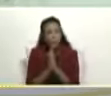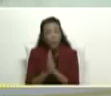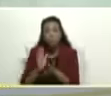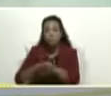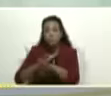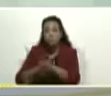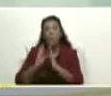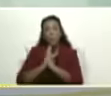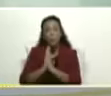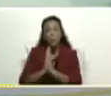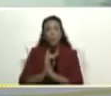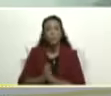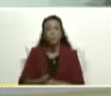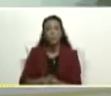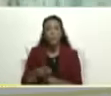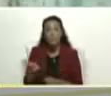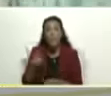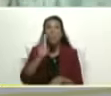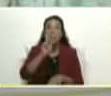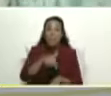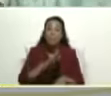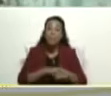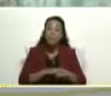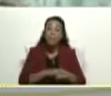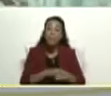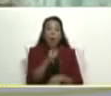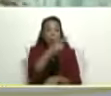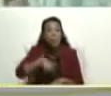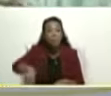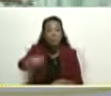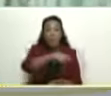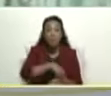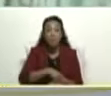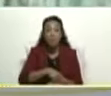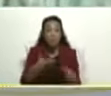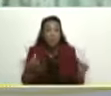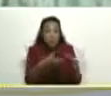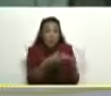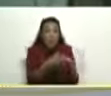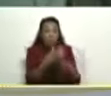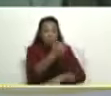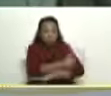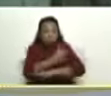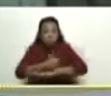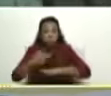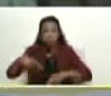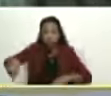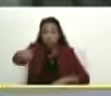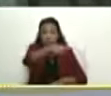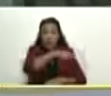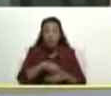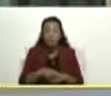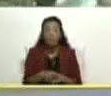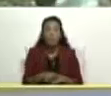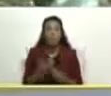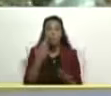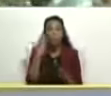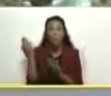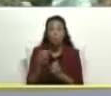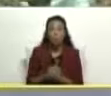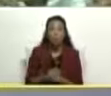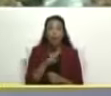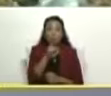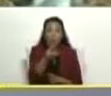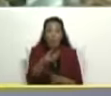Militar pero tengo que pedirle mucho más a ustedes mis compatriotas queridas mis compatriotas queridos